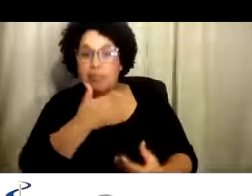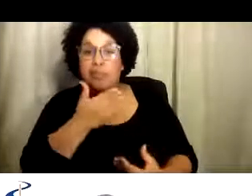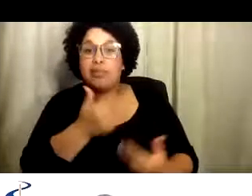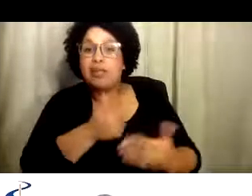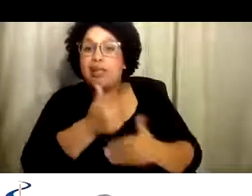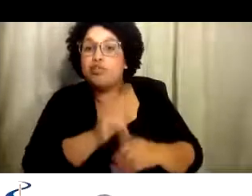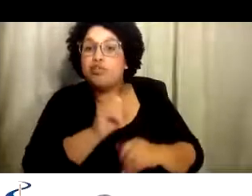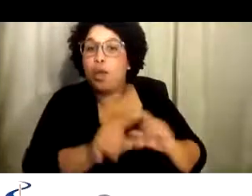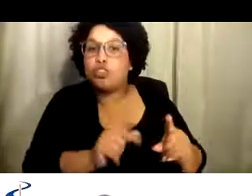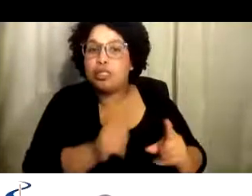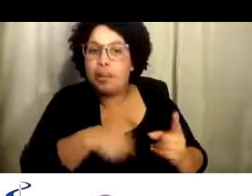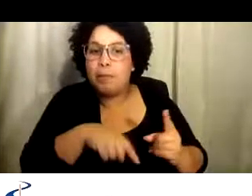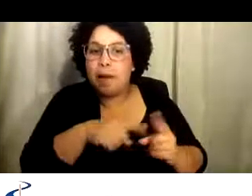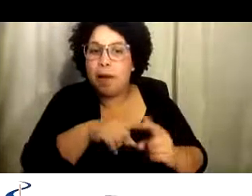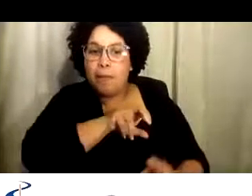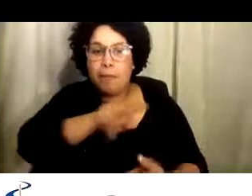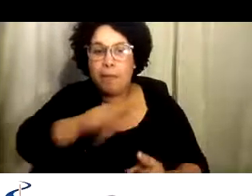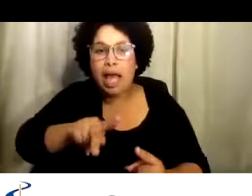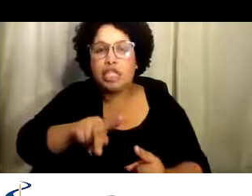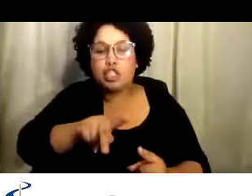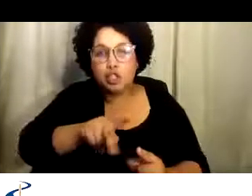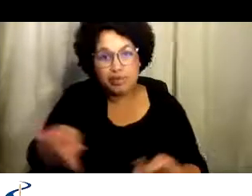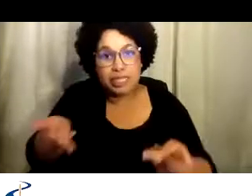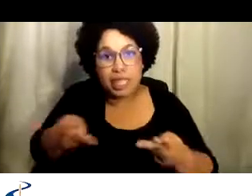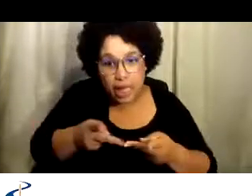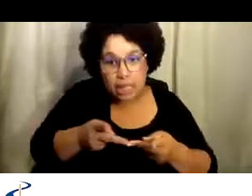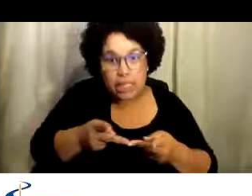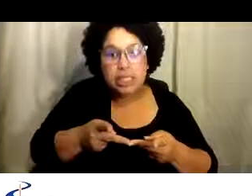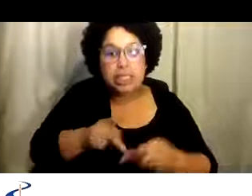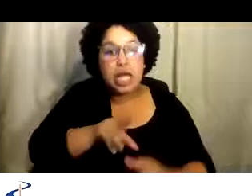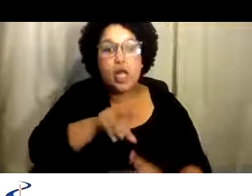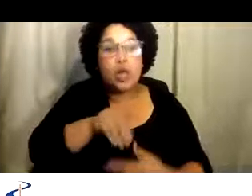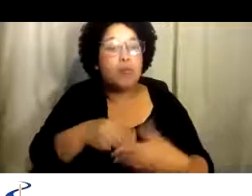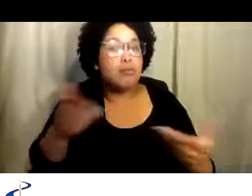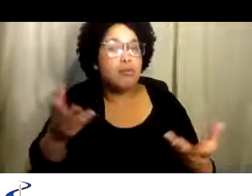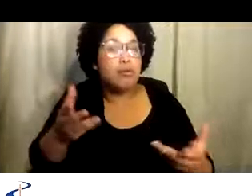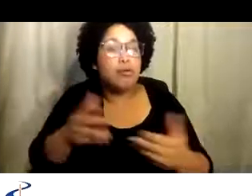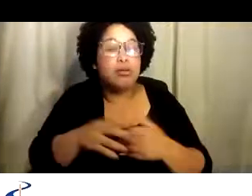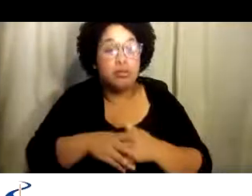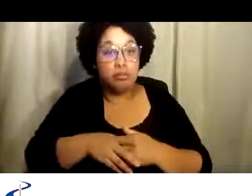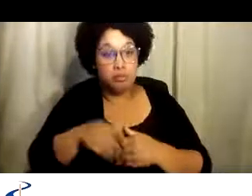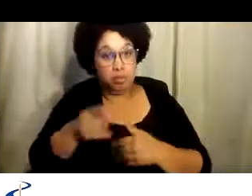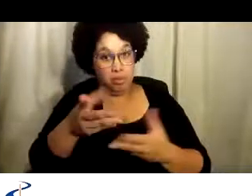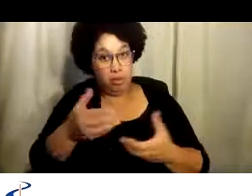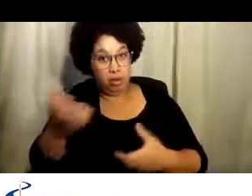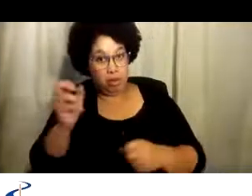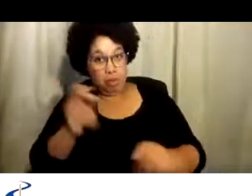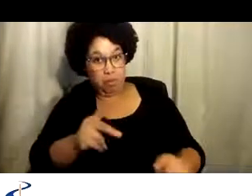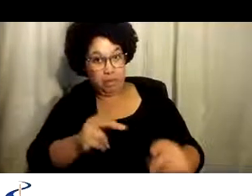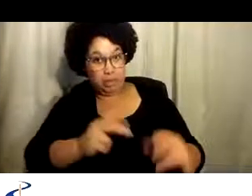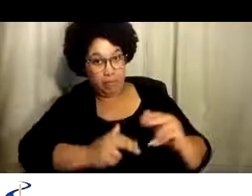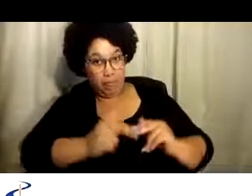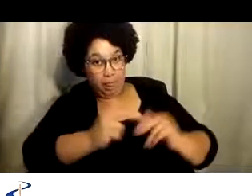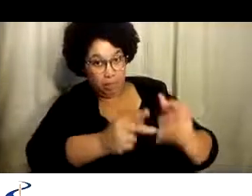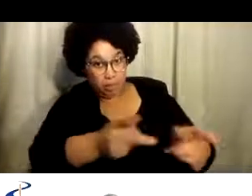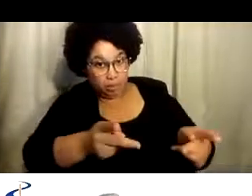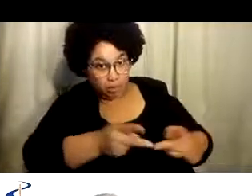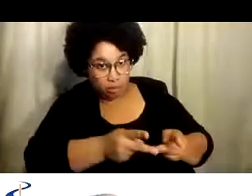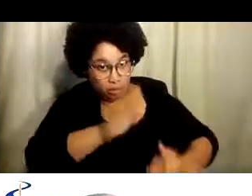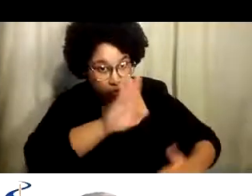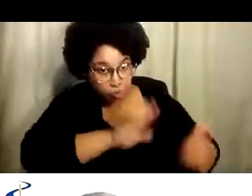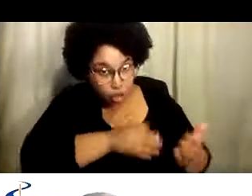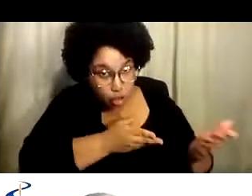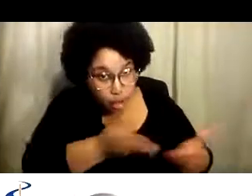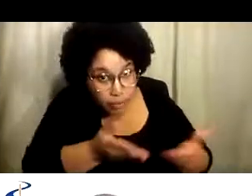persona, cómo la persona quiere recibir servicios, les preguntamos qué pensaban de regresar a la instalación, incluyendo quieres regresar